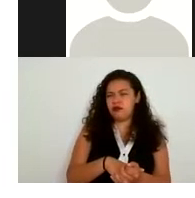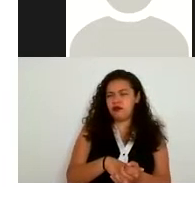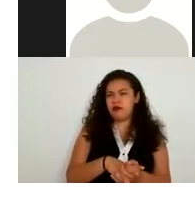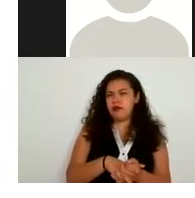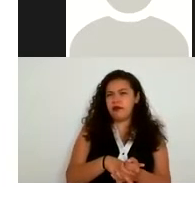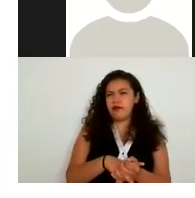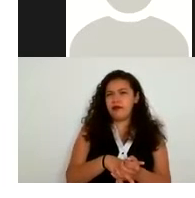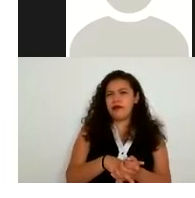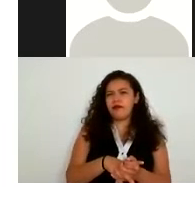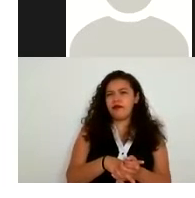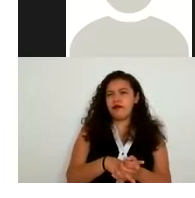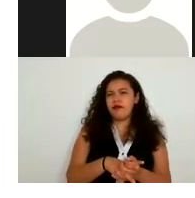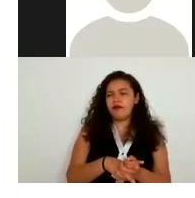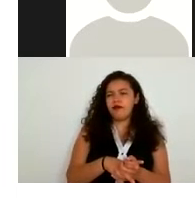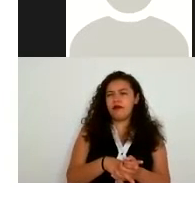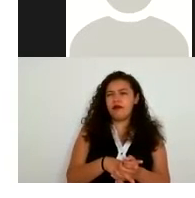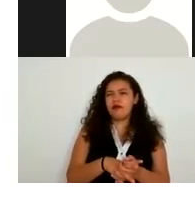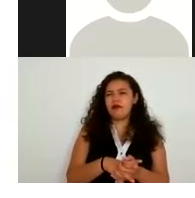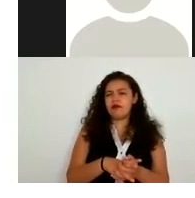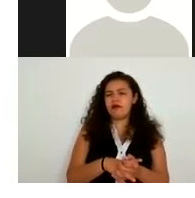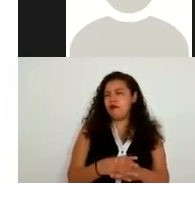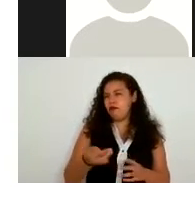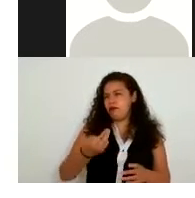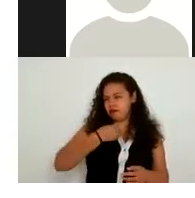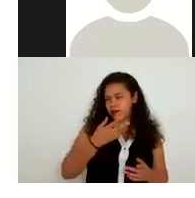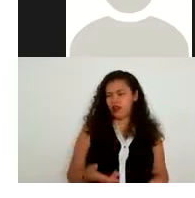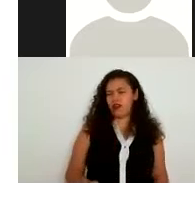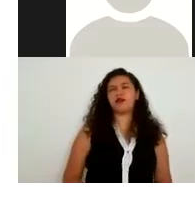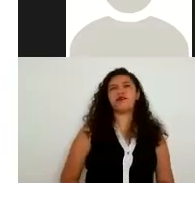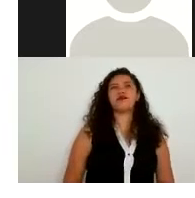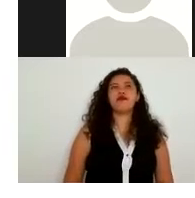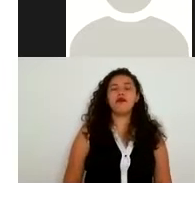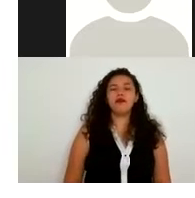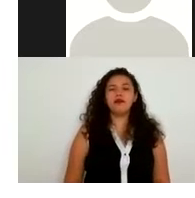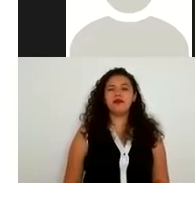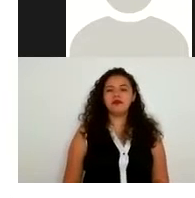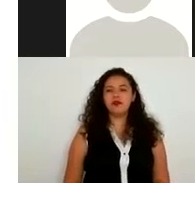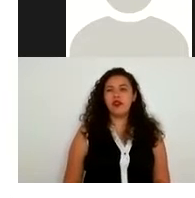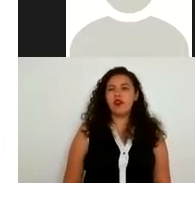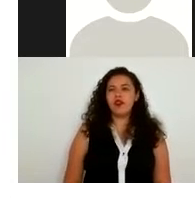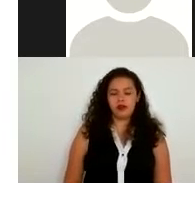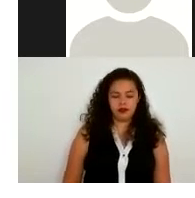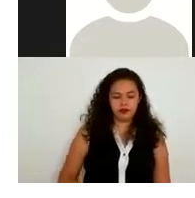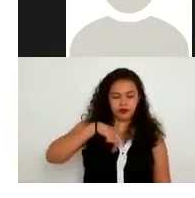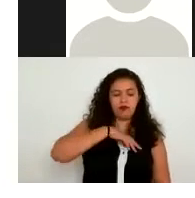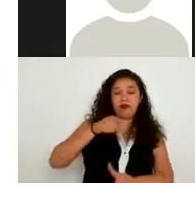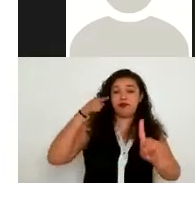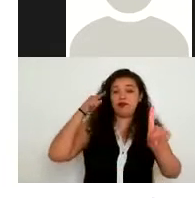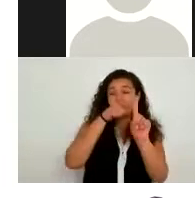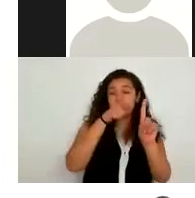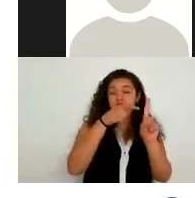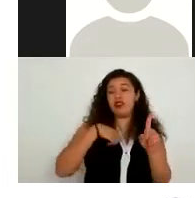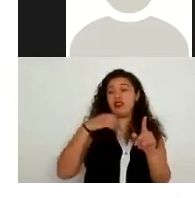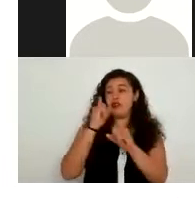a nosotros para nuestra visión no eran necesarios vaya y es muy